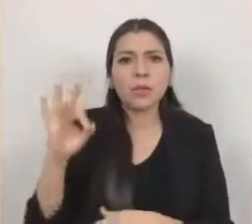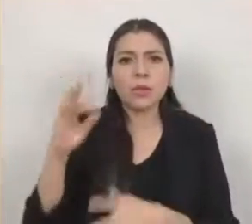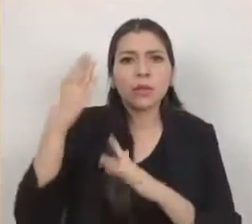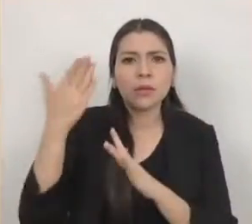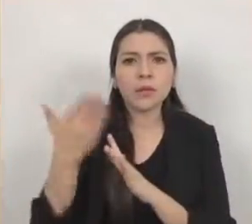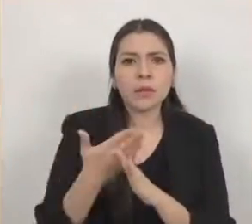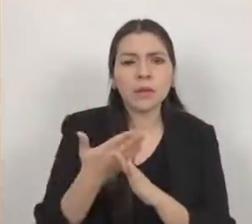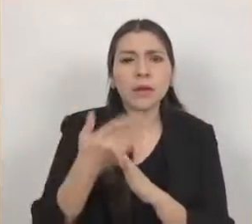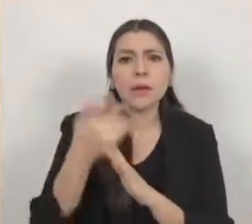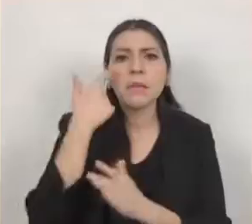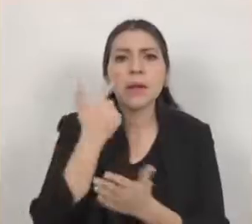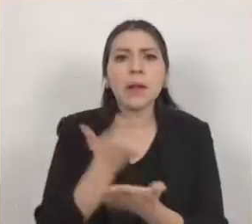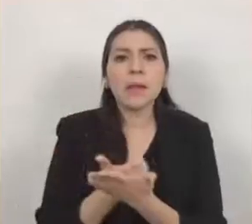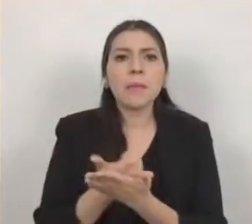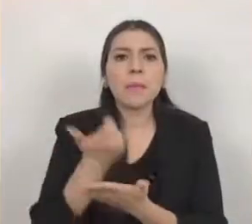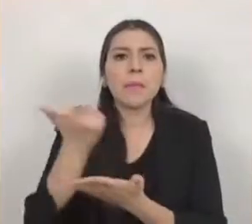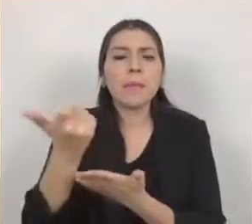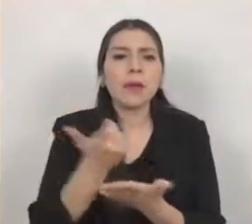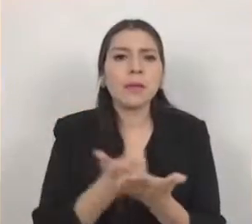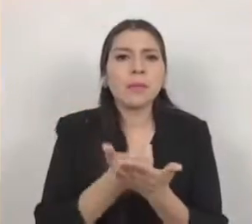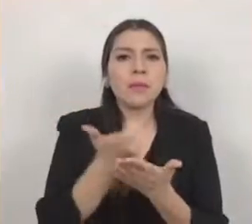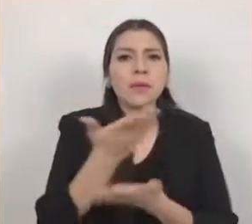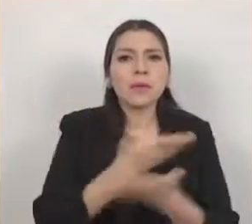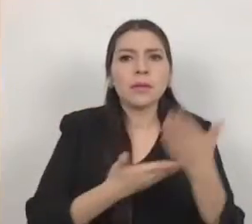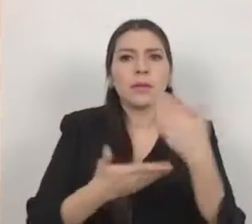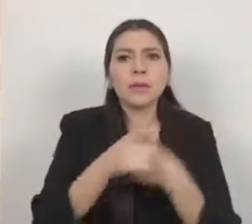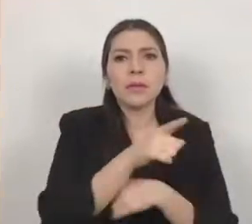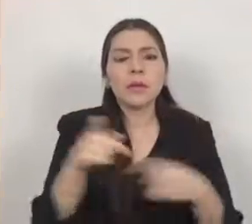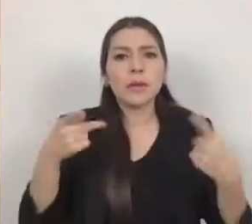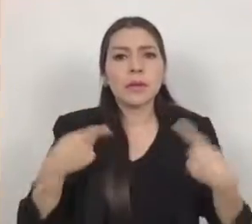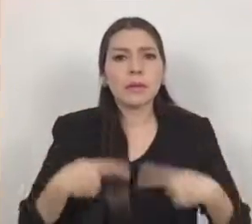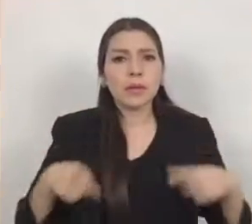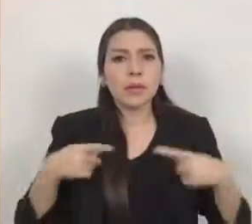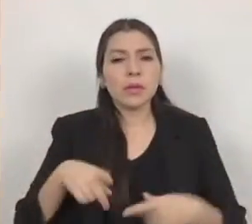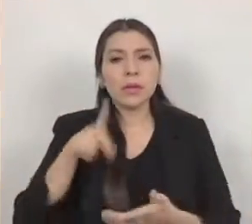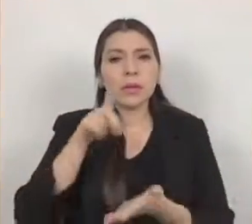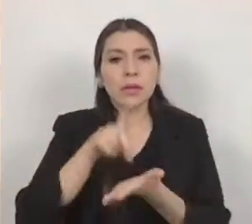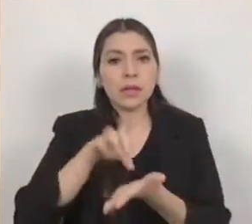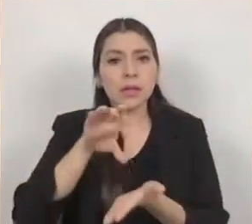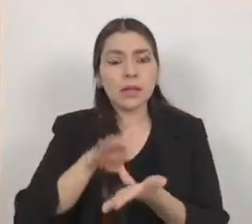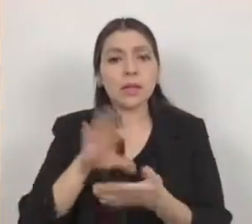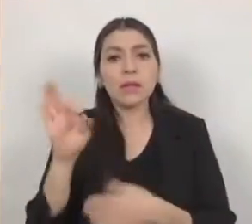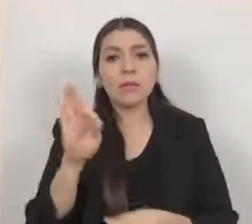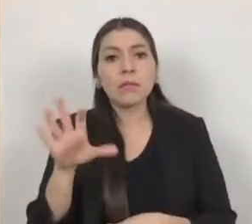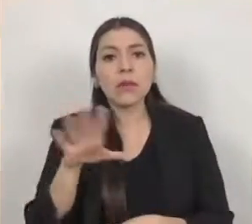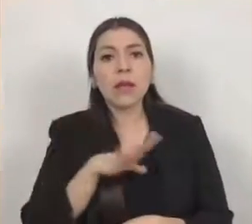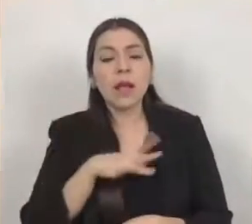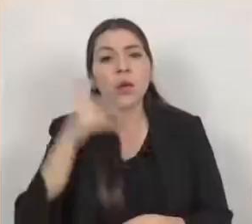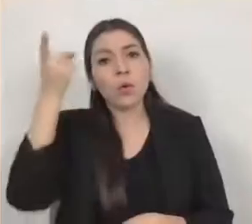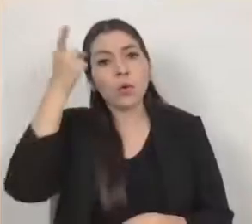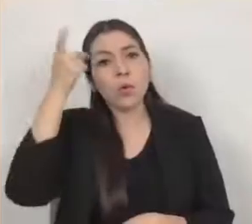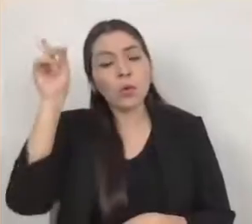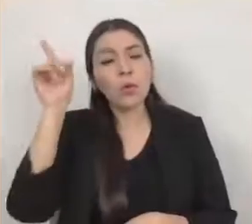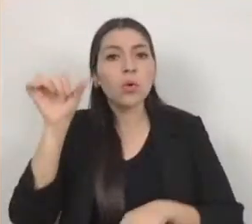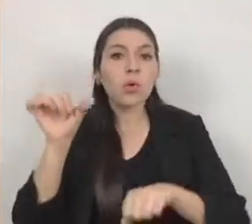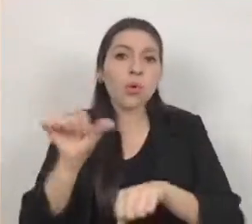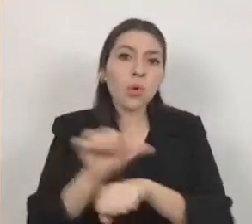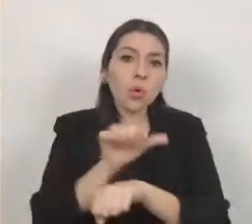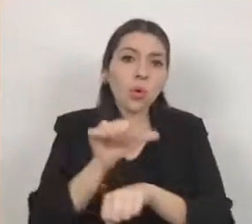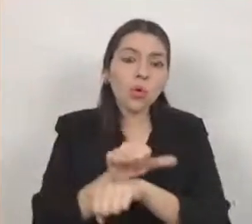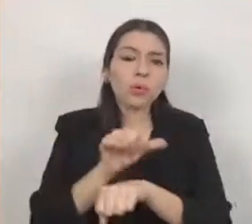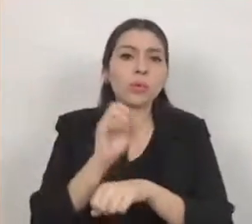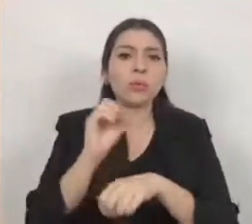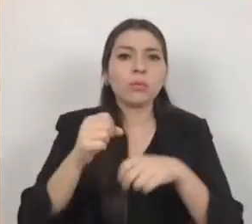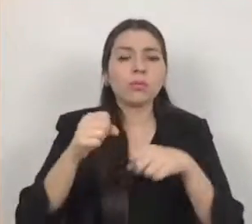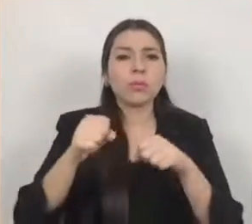de derechos a personas con discapacidad que sean propietarias de algún vehículo de motor y además que